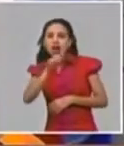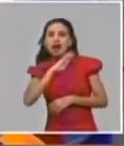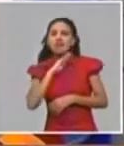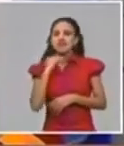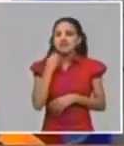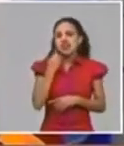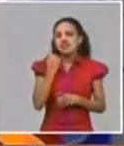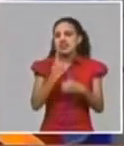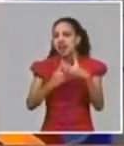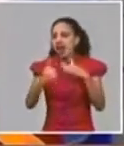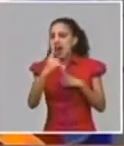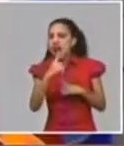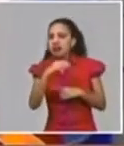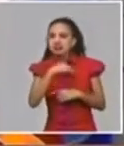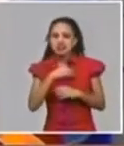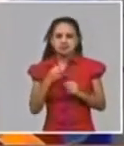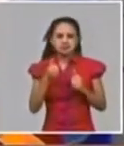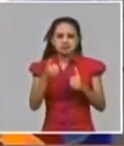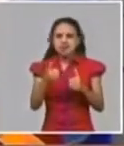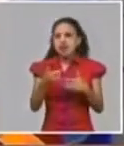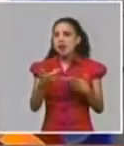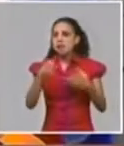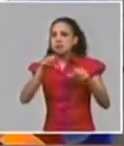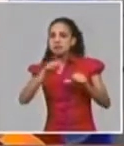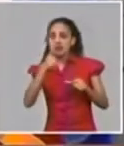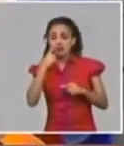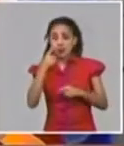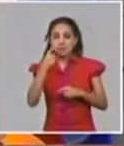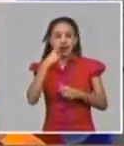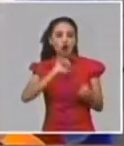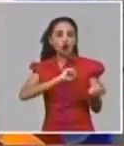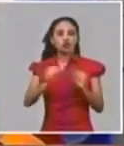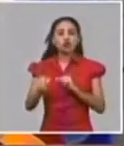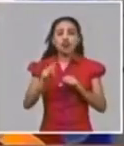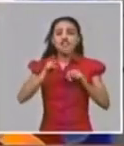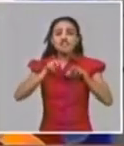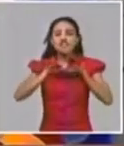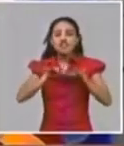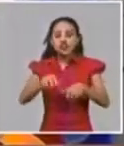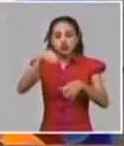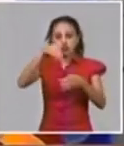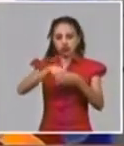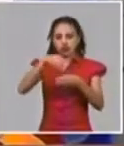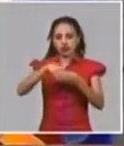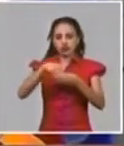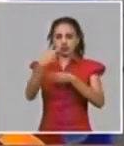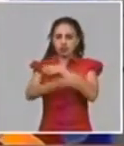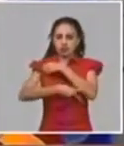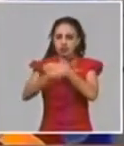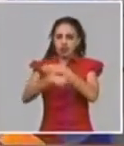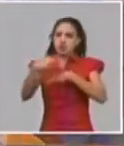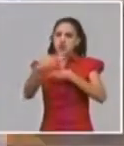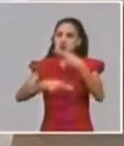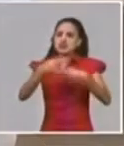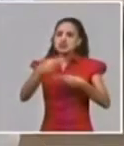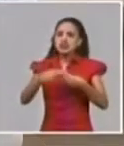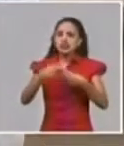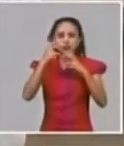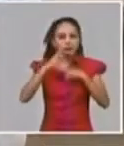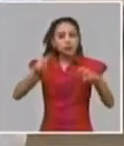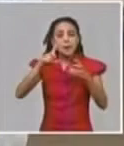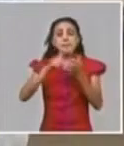asintomáticos para detectar la circulación de virus en el país y estamos desarrollando un estudio con PCR que es el diagnóstico